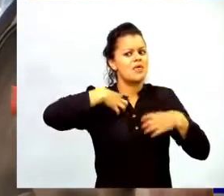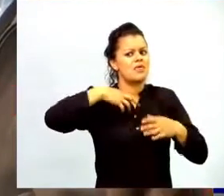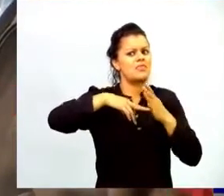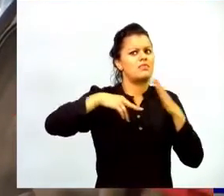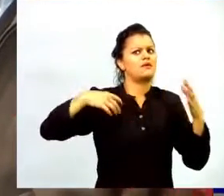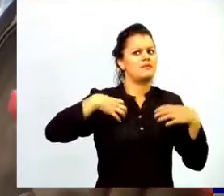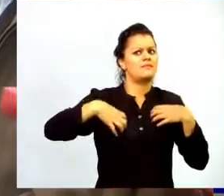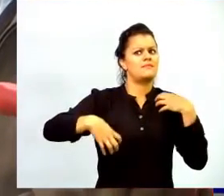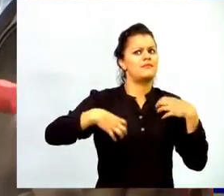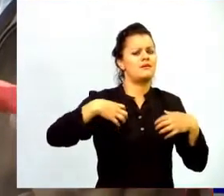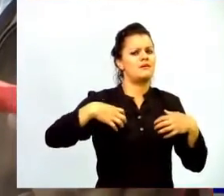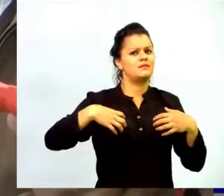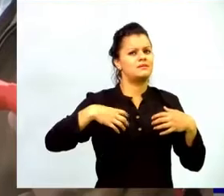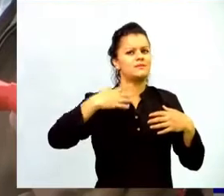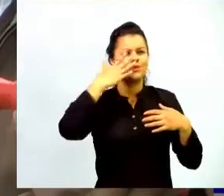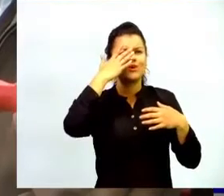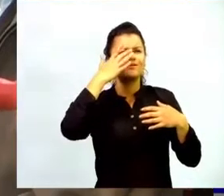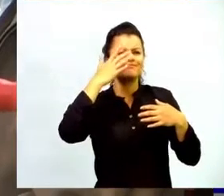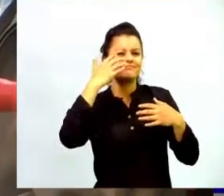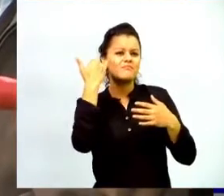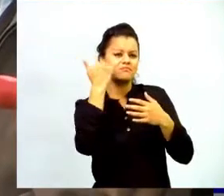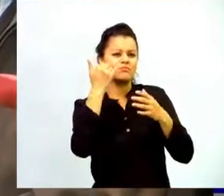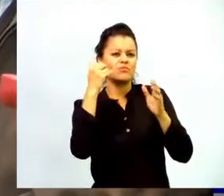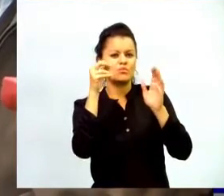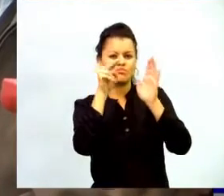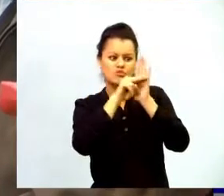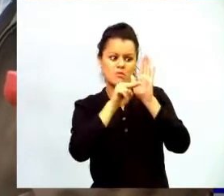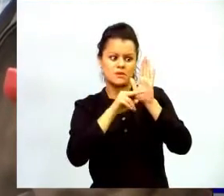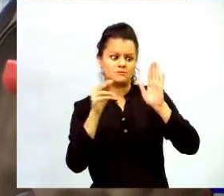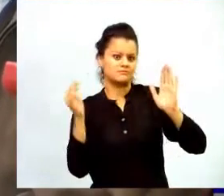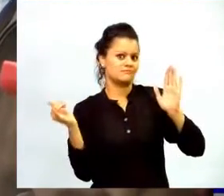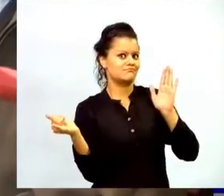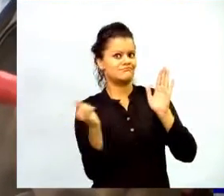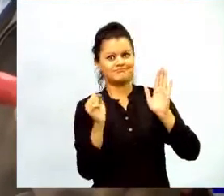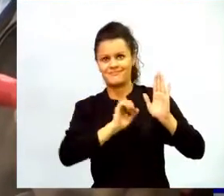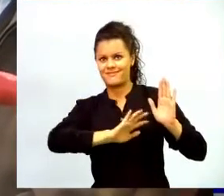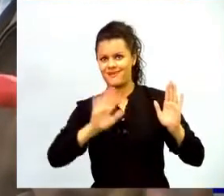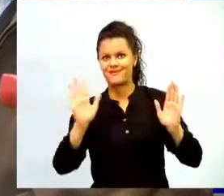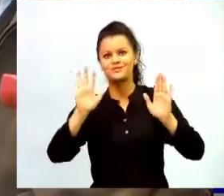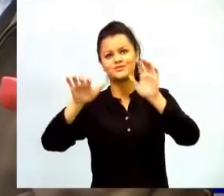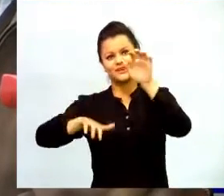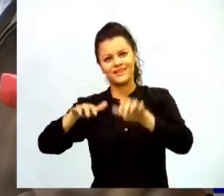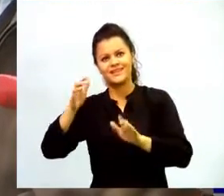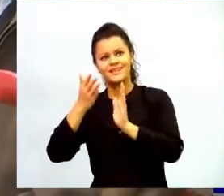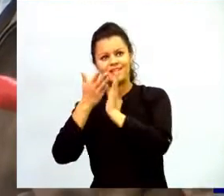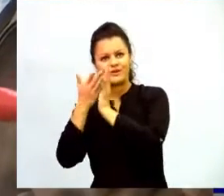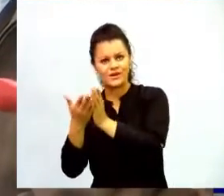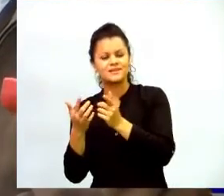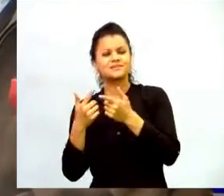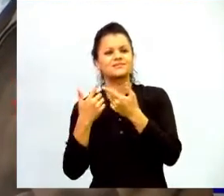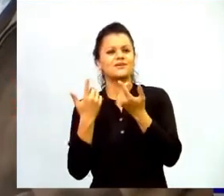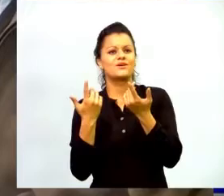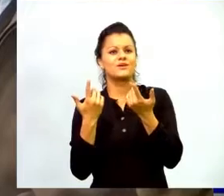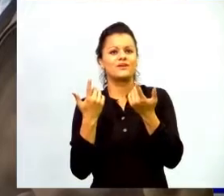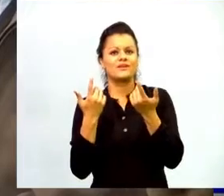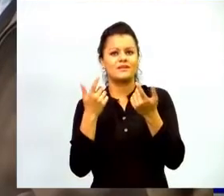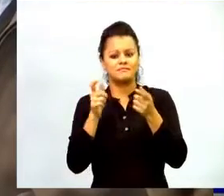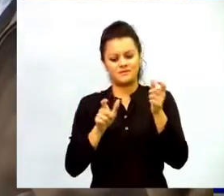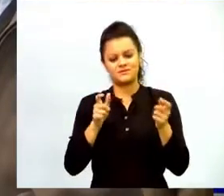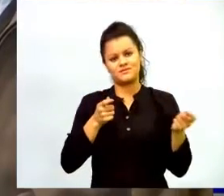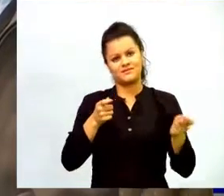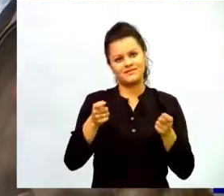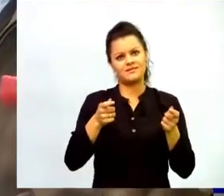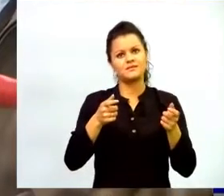muy claras en este momento tanto ante las secretarías de educación como hacia los los rectores mismos y a la gestión de esta